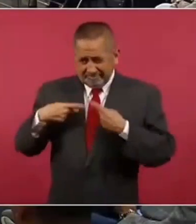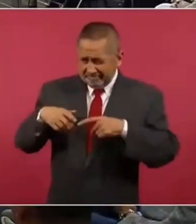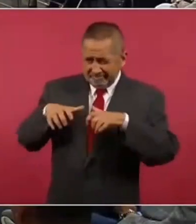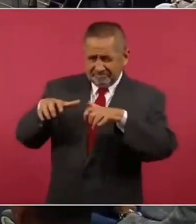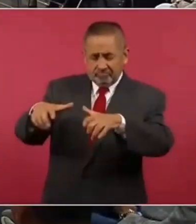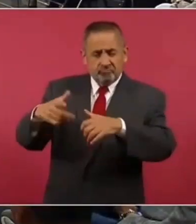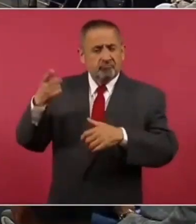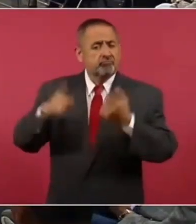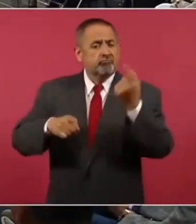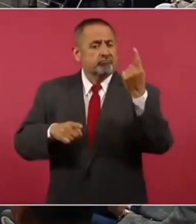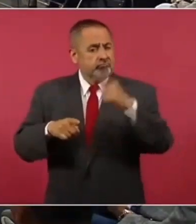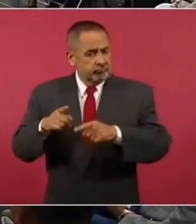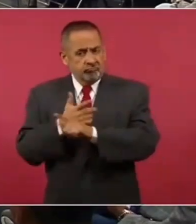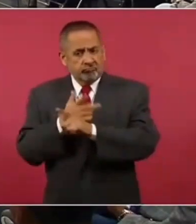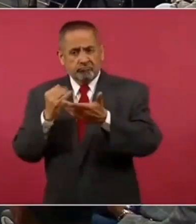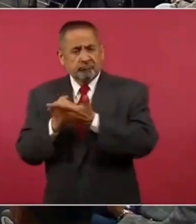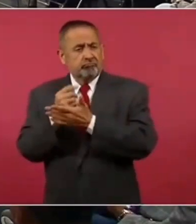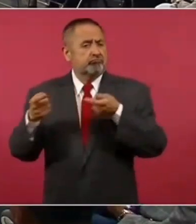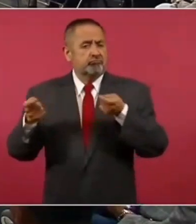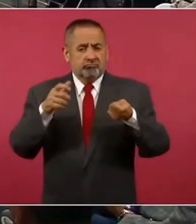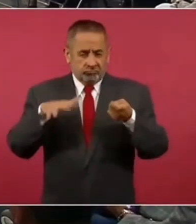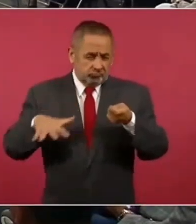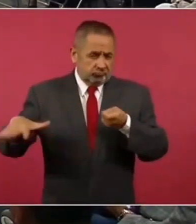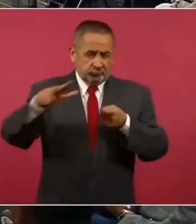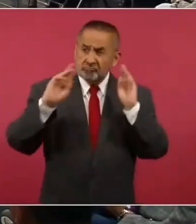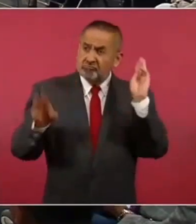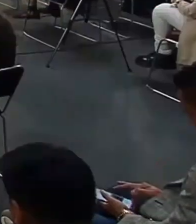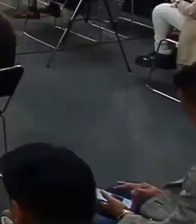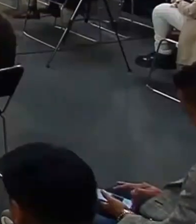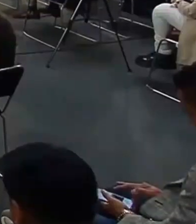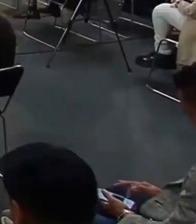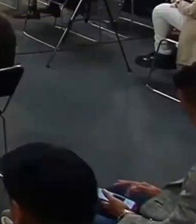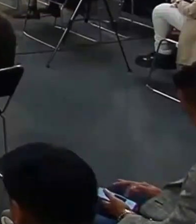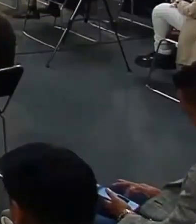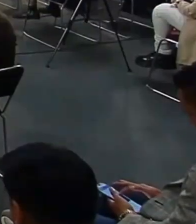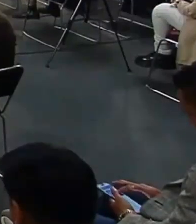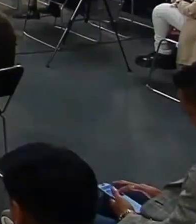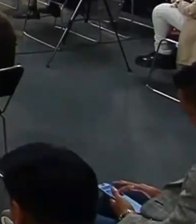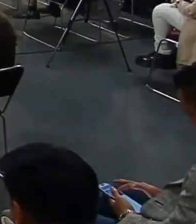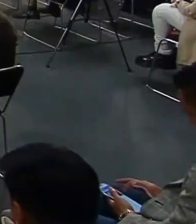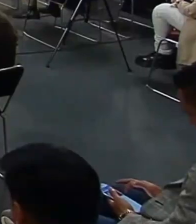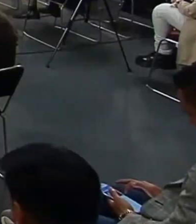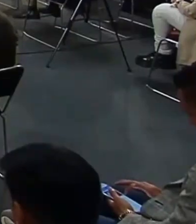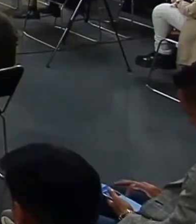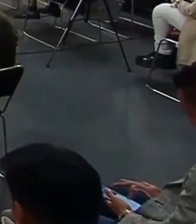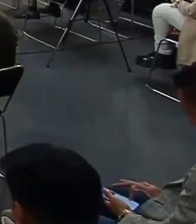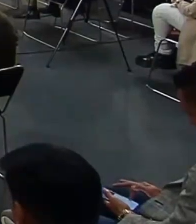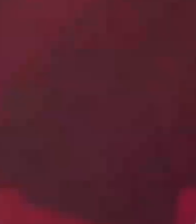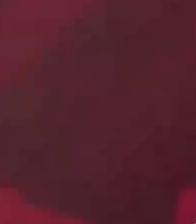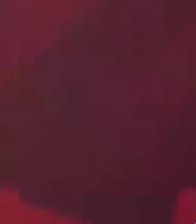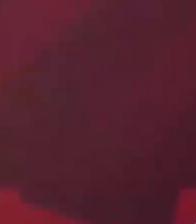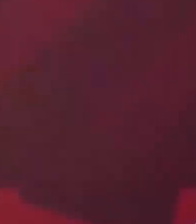gobierna en el mundo? Bueno, la mayoría de los países del mundo.